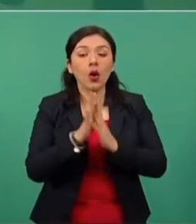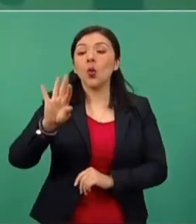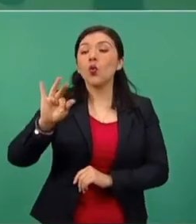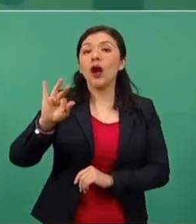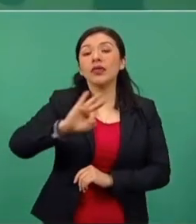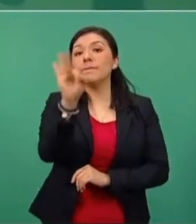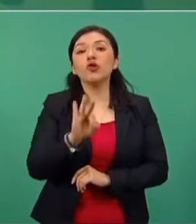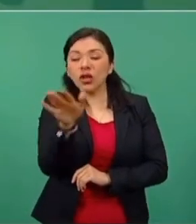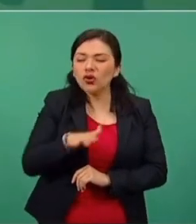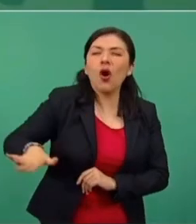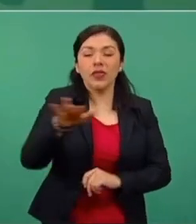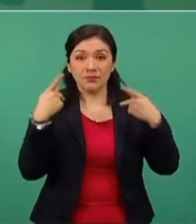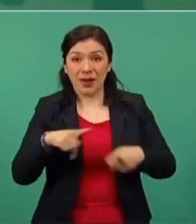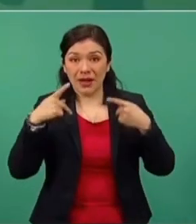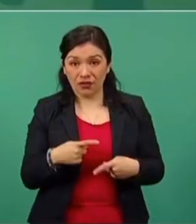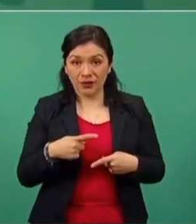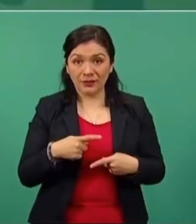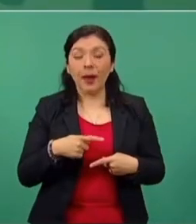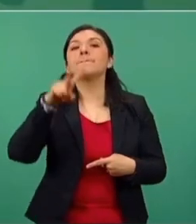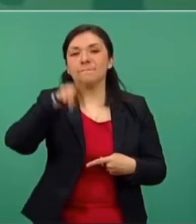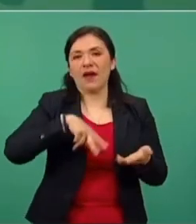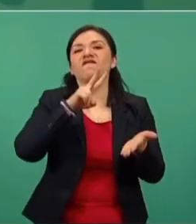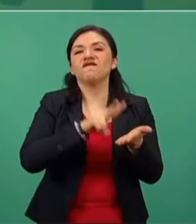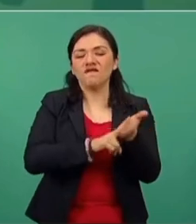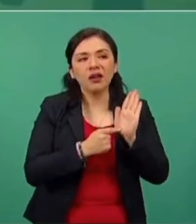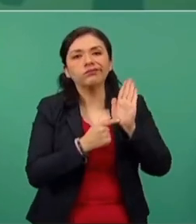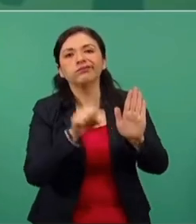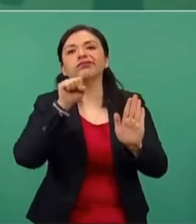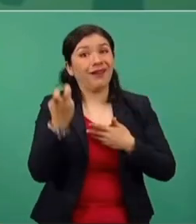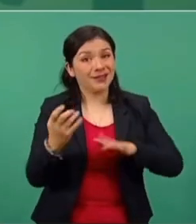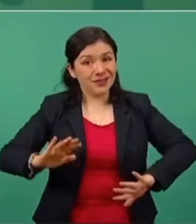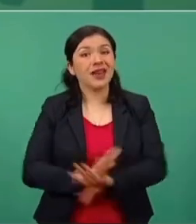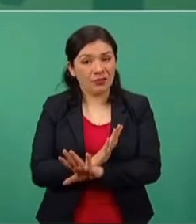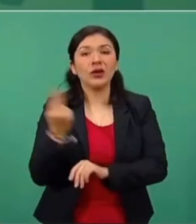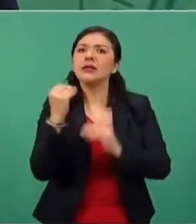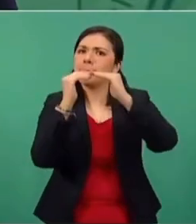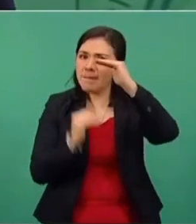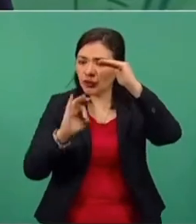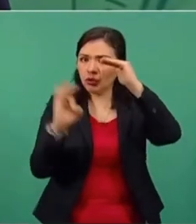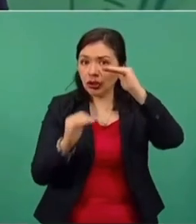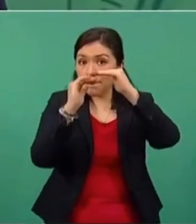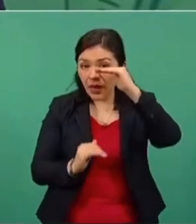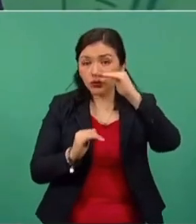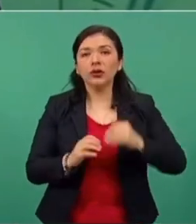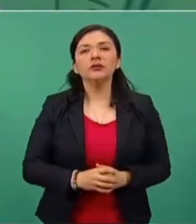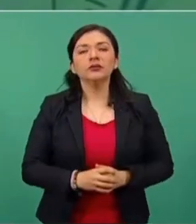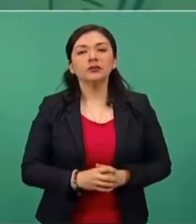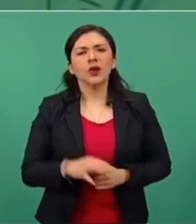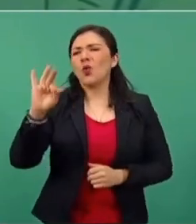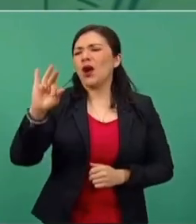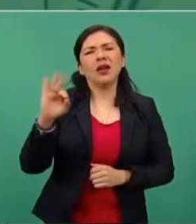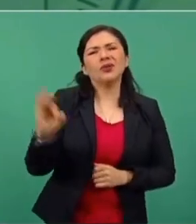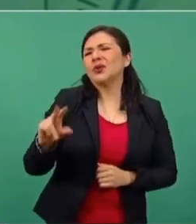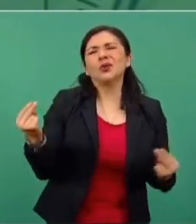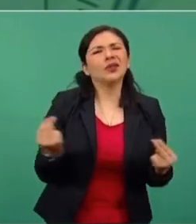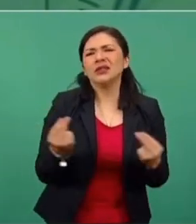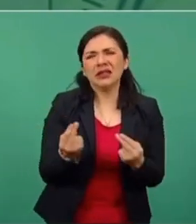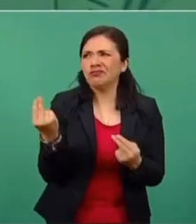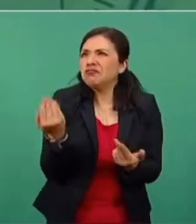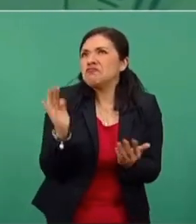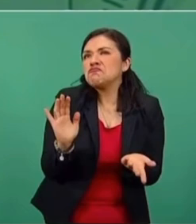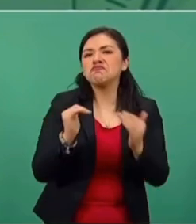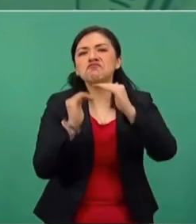de todos los ciudadanos para que la consulta tenga carácter vinculatorio. Hay que bajar el porcentaje, no al 40, sino hay que ponerlo